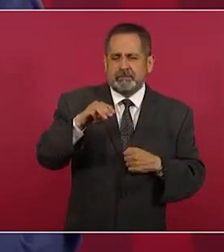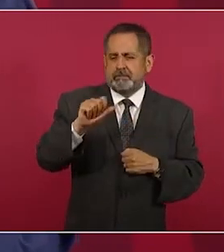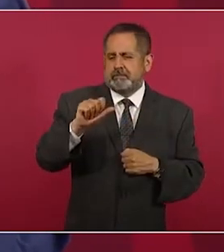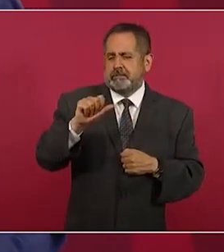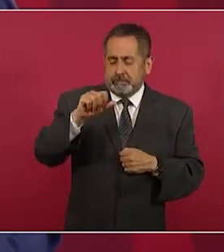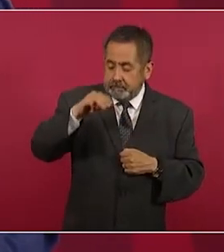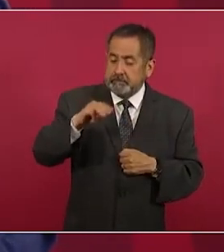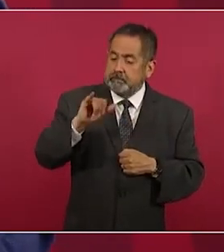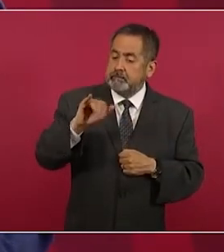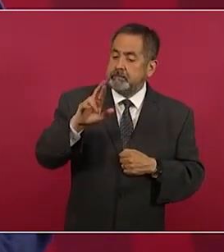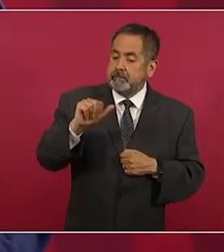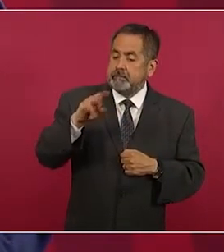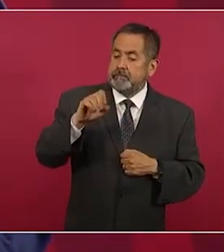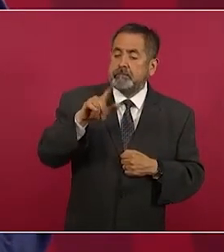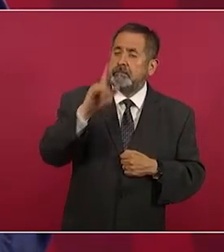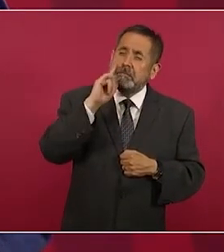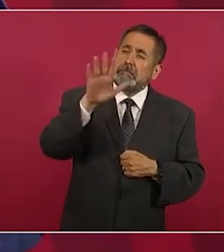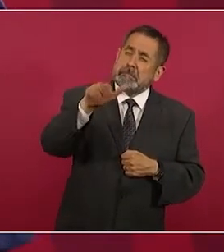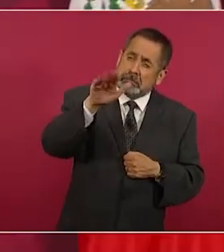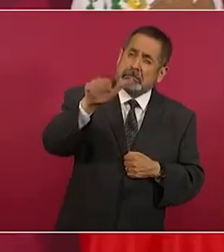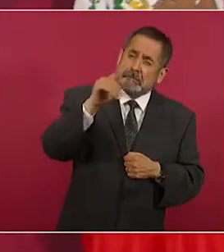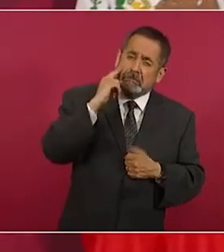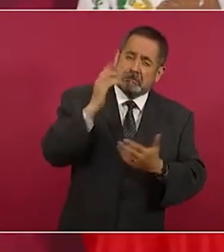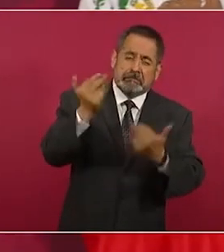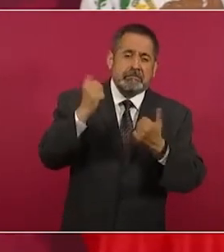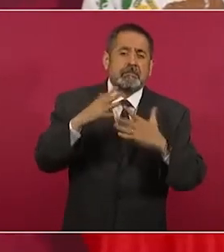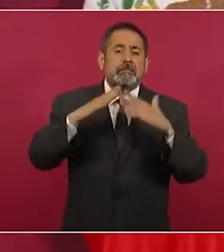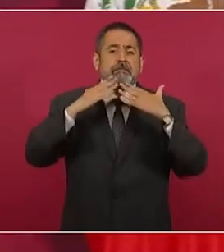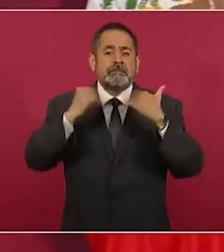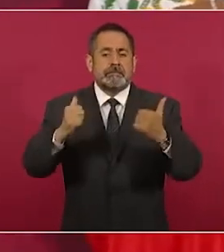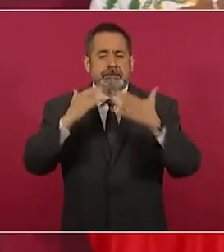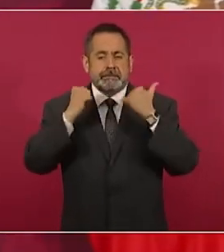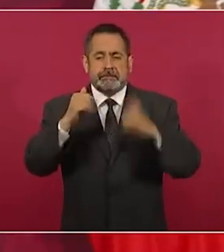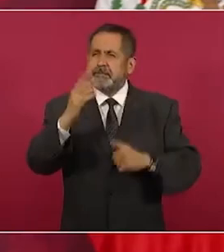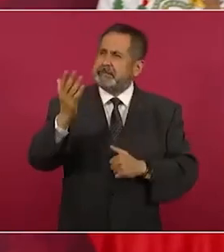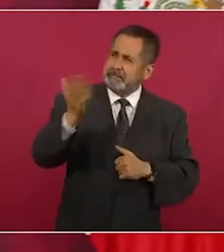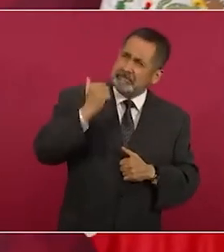a Maximiliano